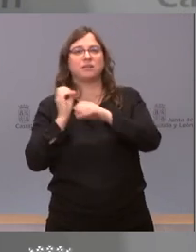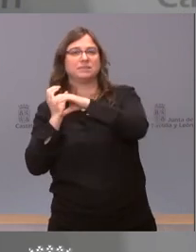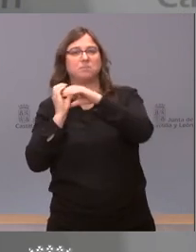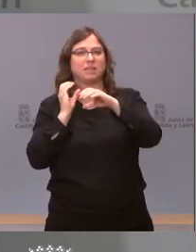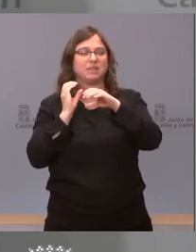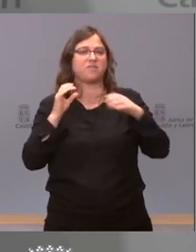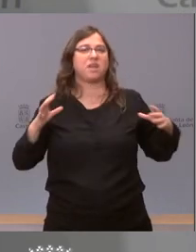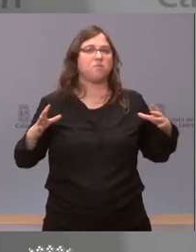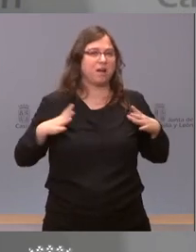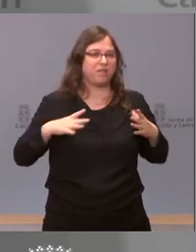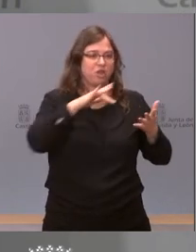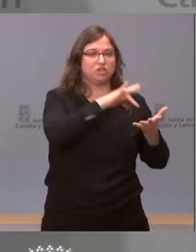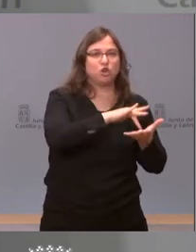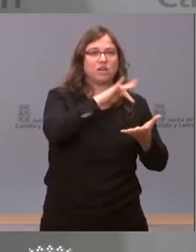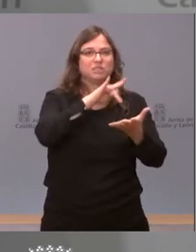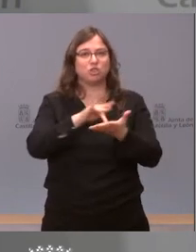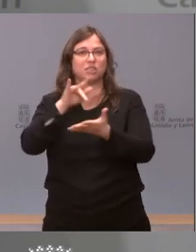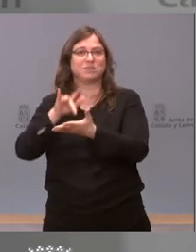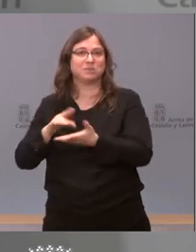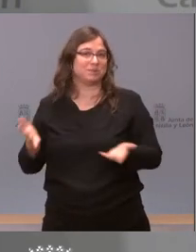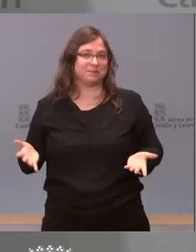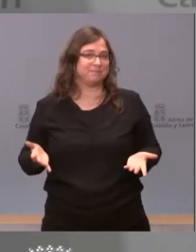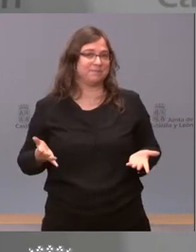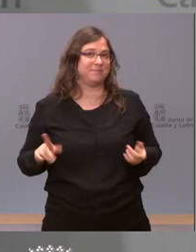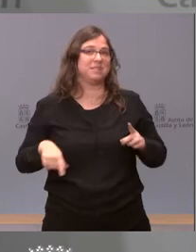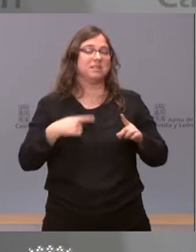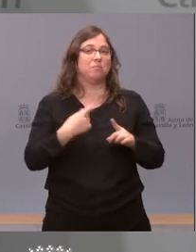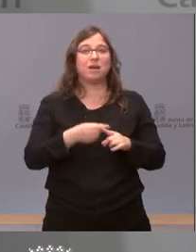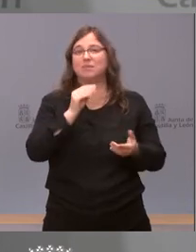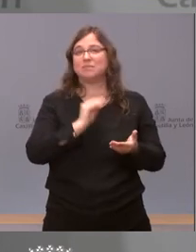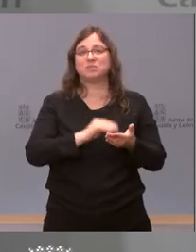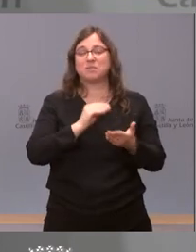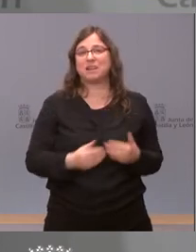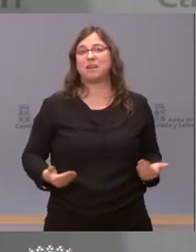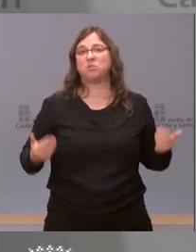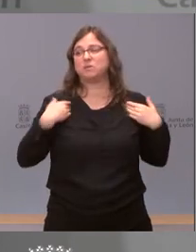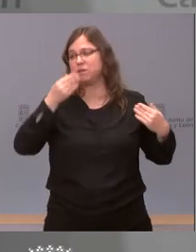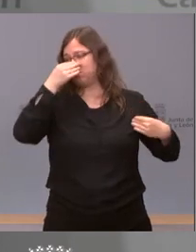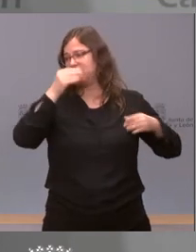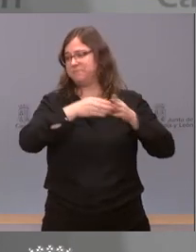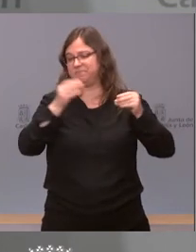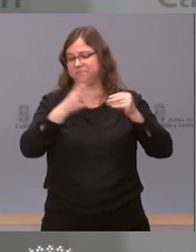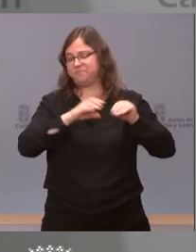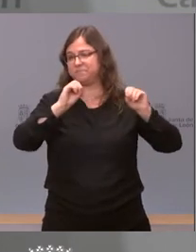vacaciones y la permanente ilusión de responsabilidad de